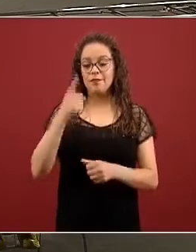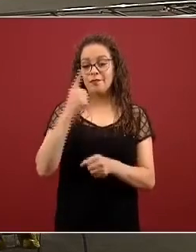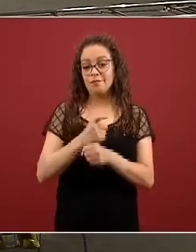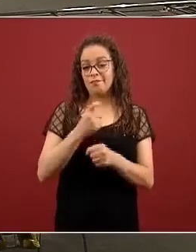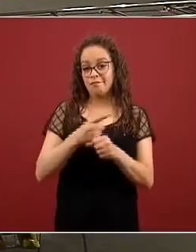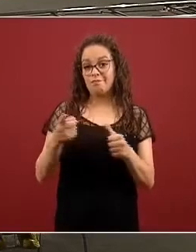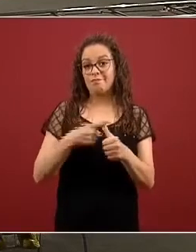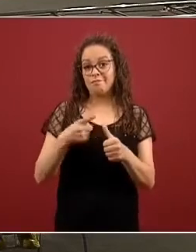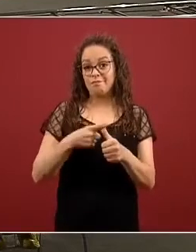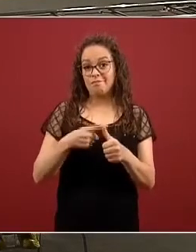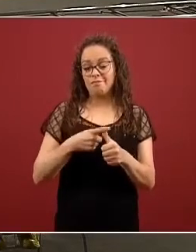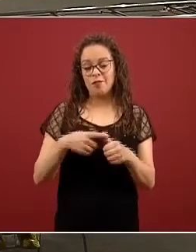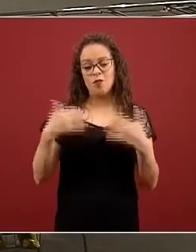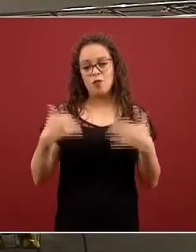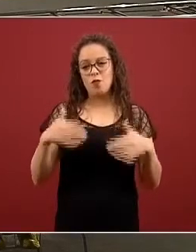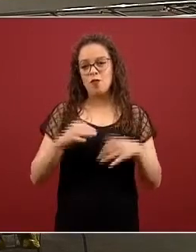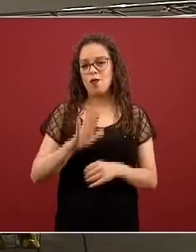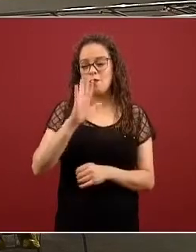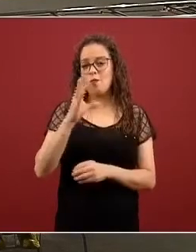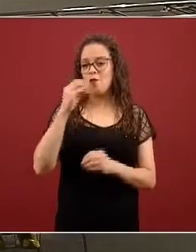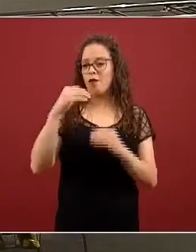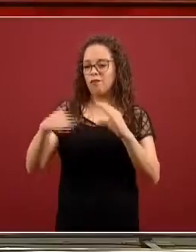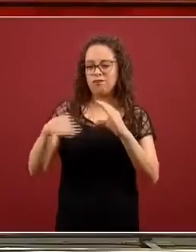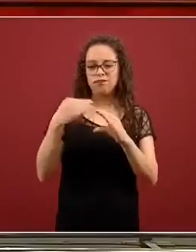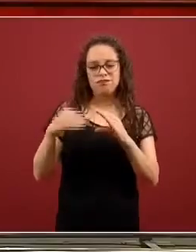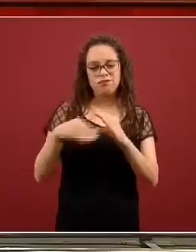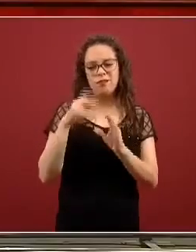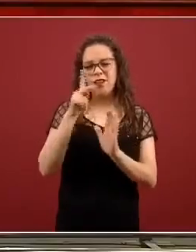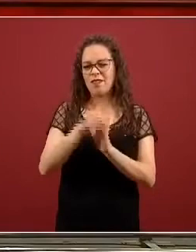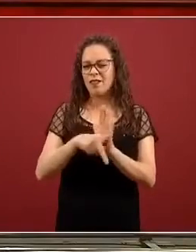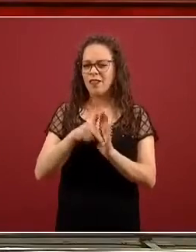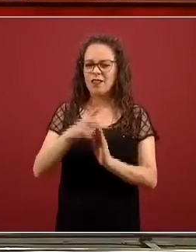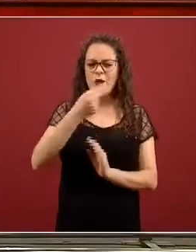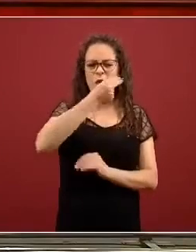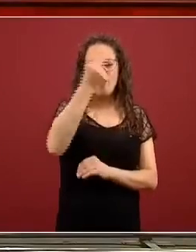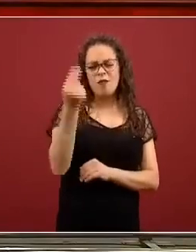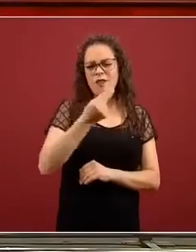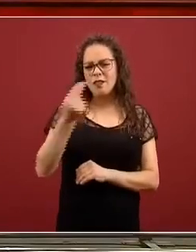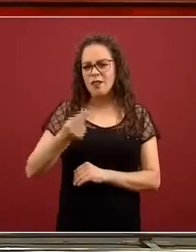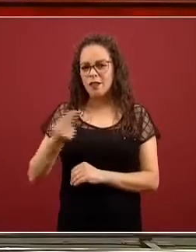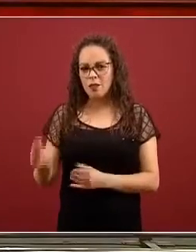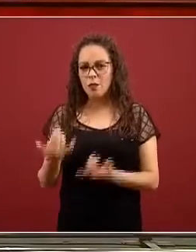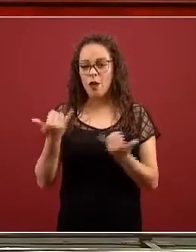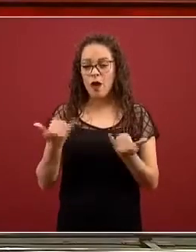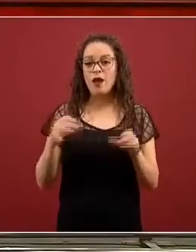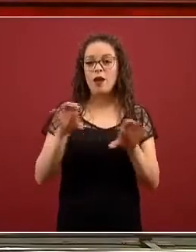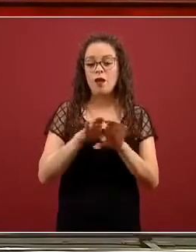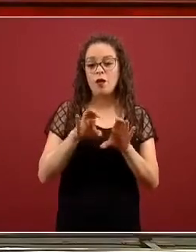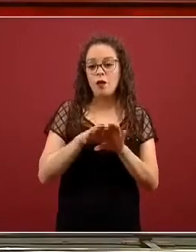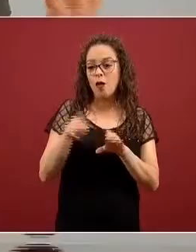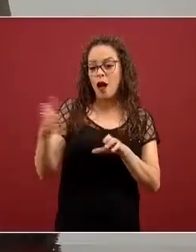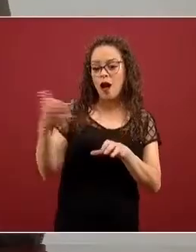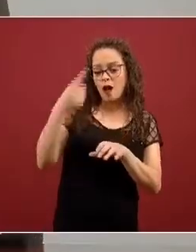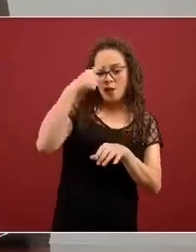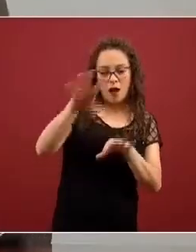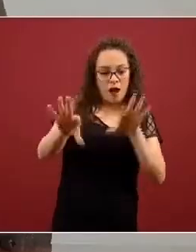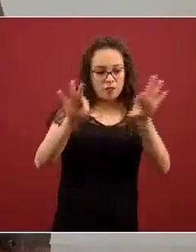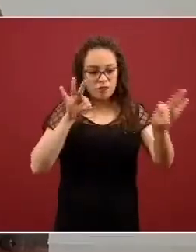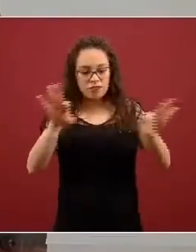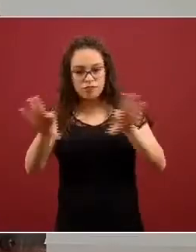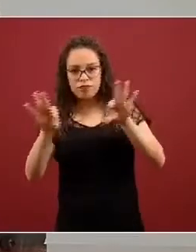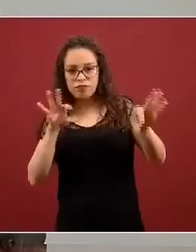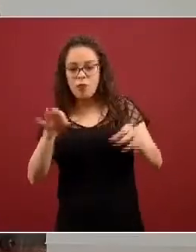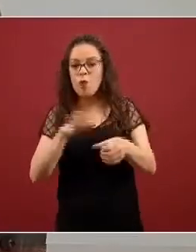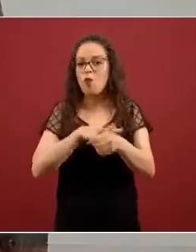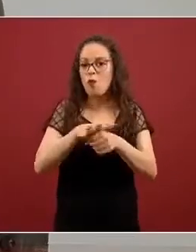muchísimos videos, muchos dibujos y los criterios que vamos a utilizar van a ser la representatividad general,